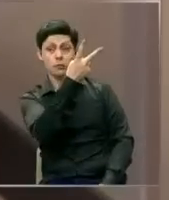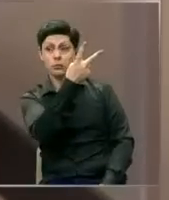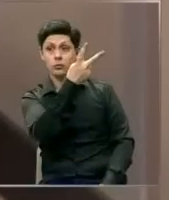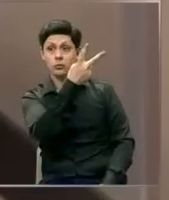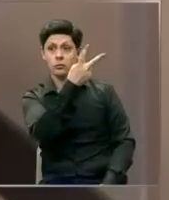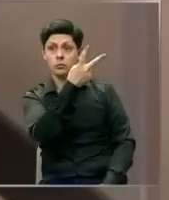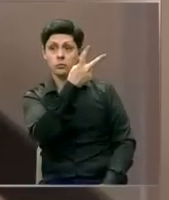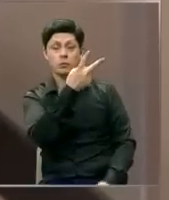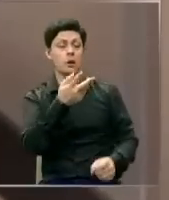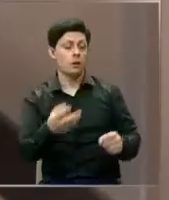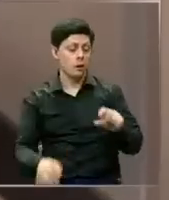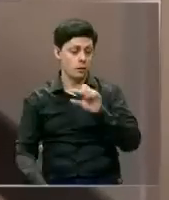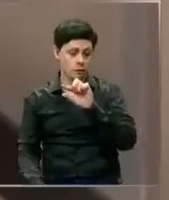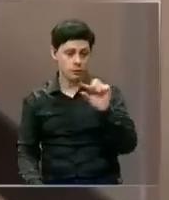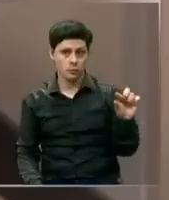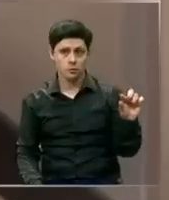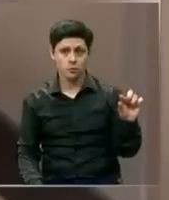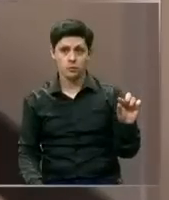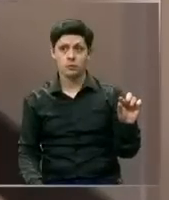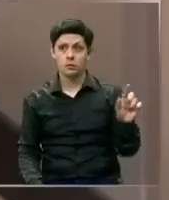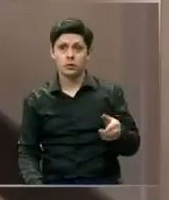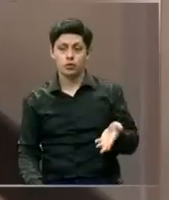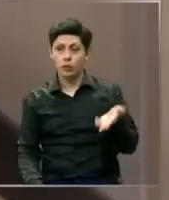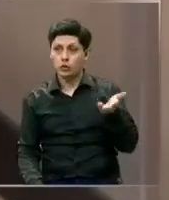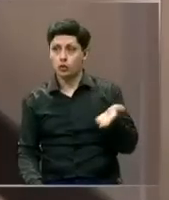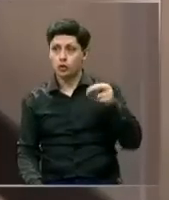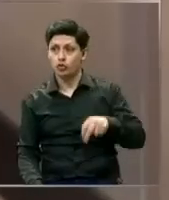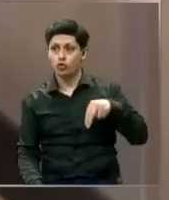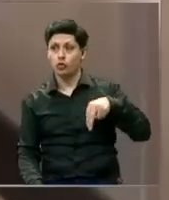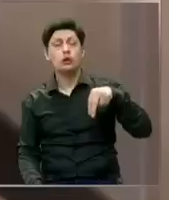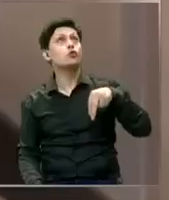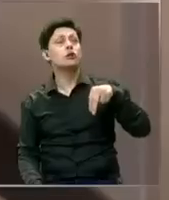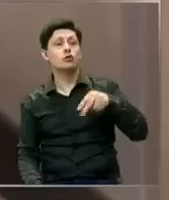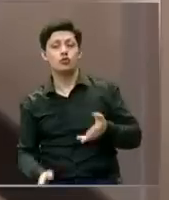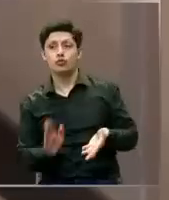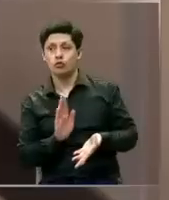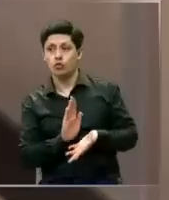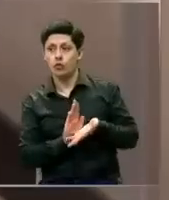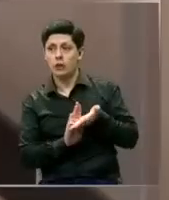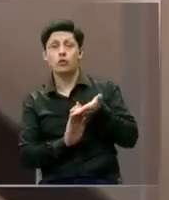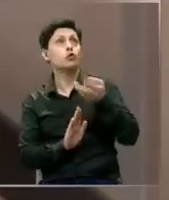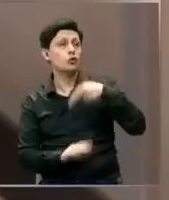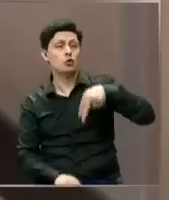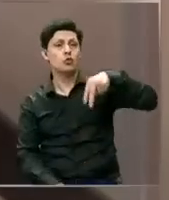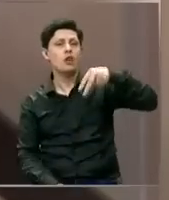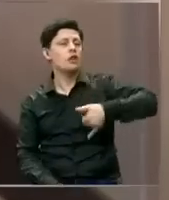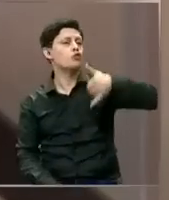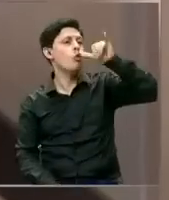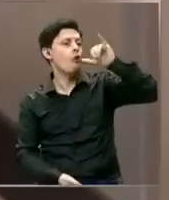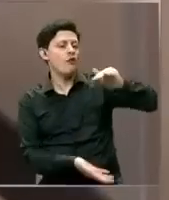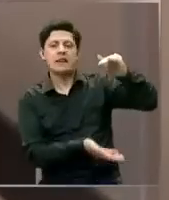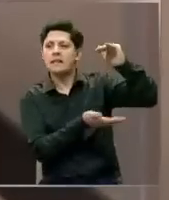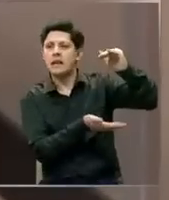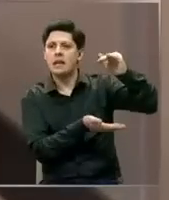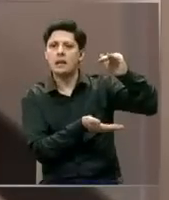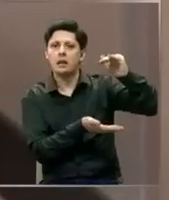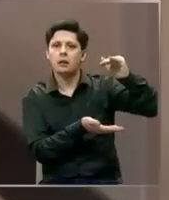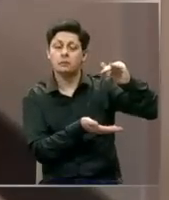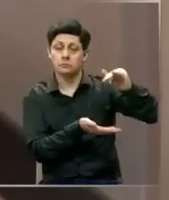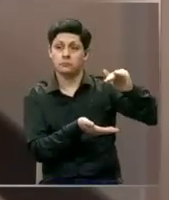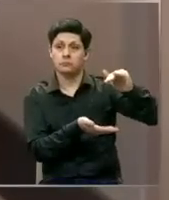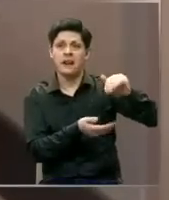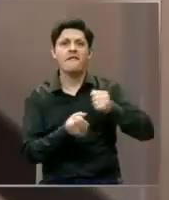por rato, es subir y subir y subir y subir, con lleno de botellas de trago. Lo que